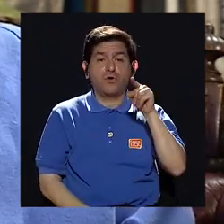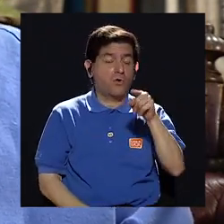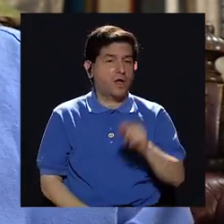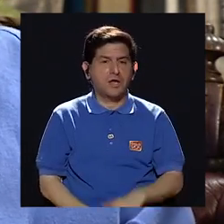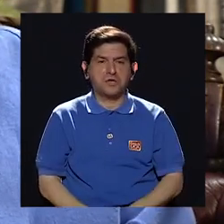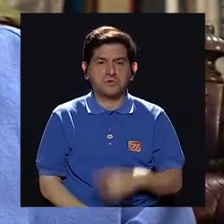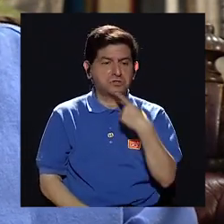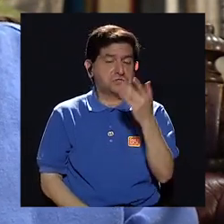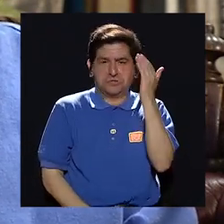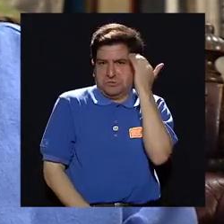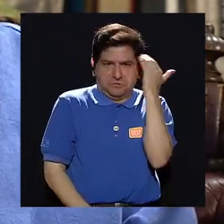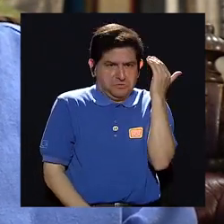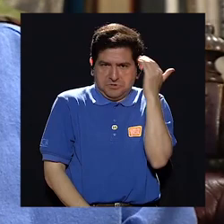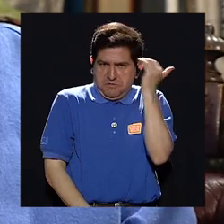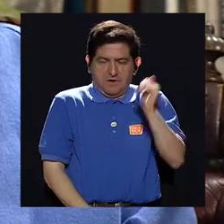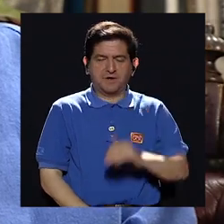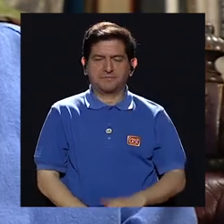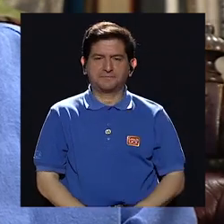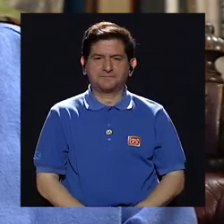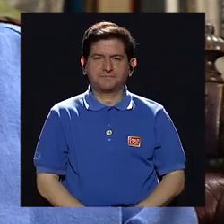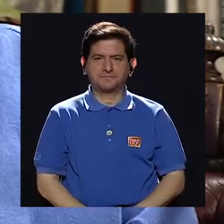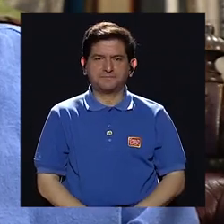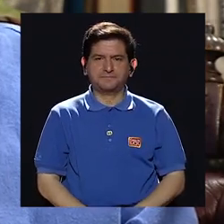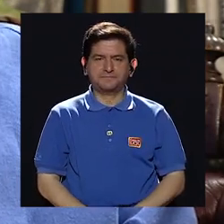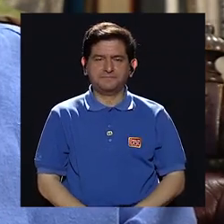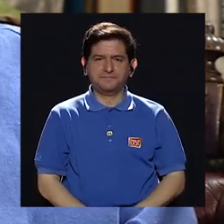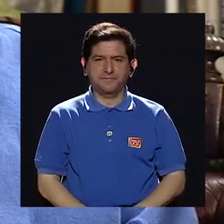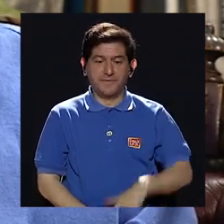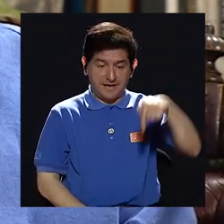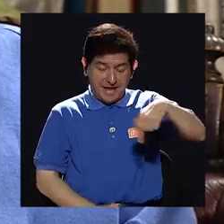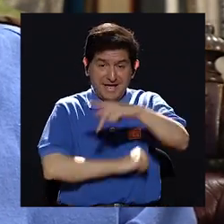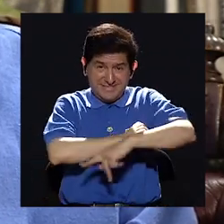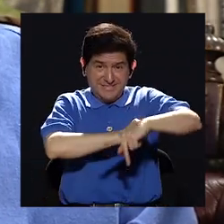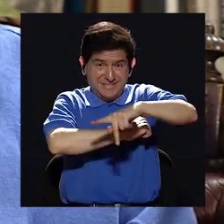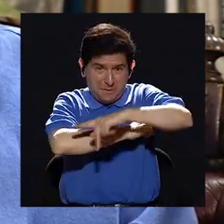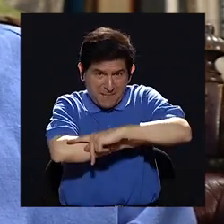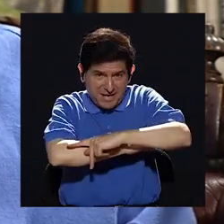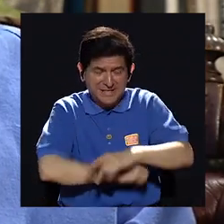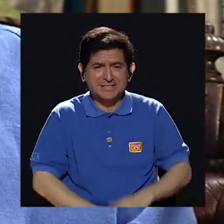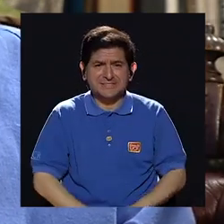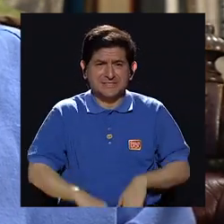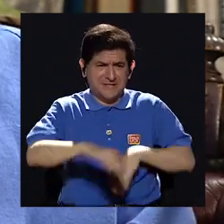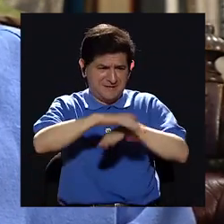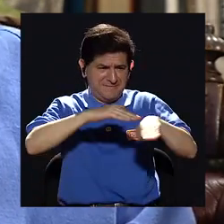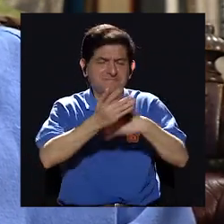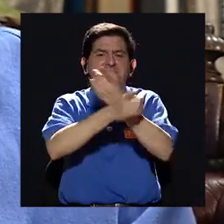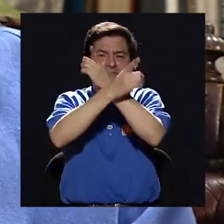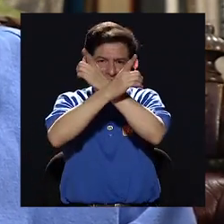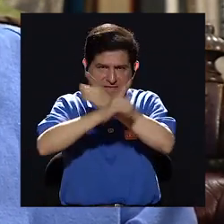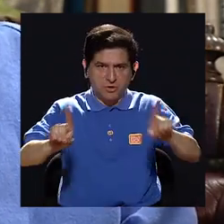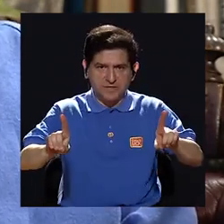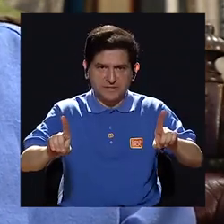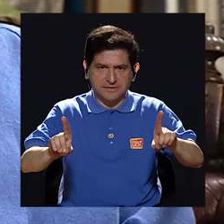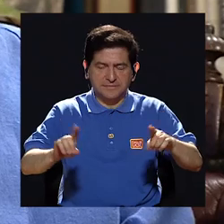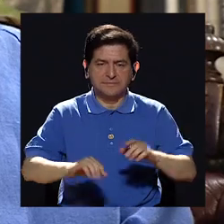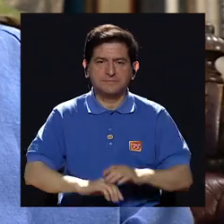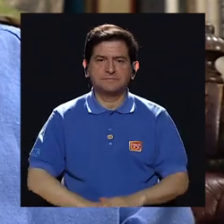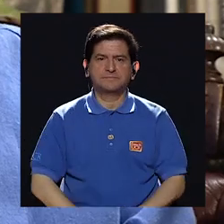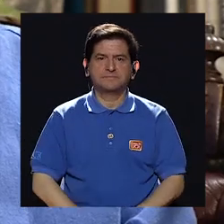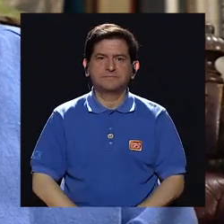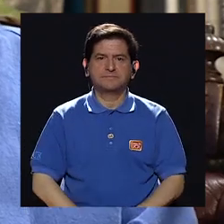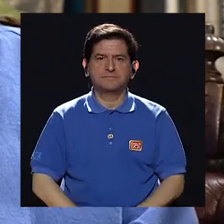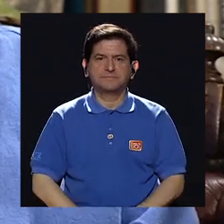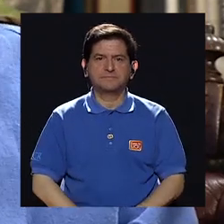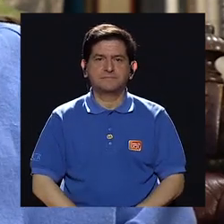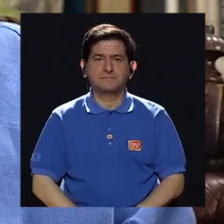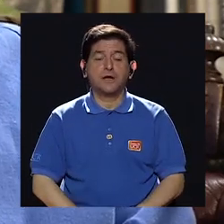ignorar, de que este es un país esencialmente democrático y que